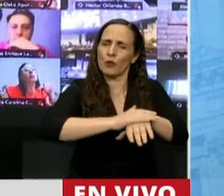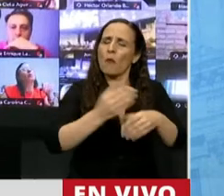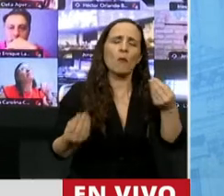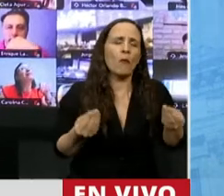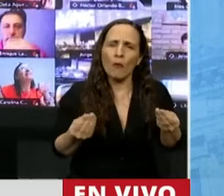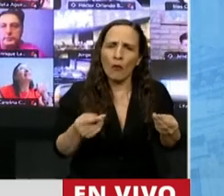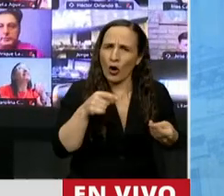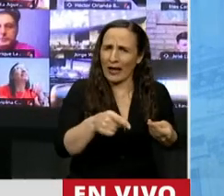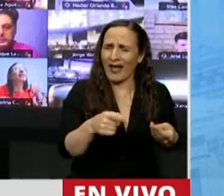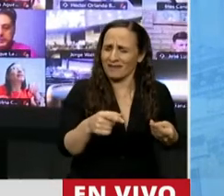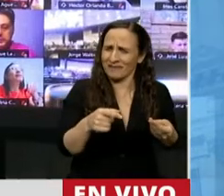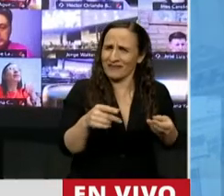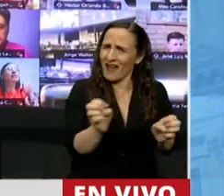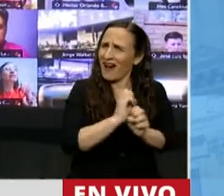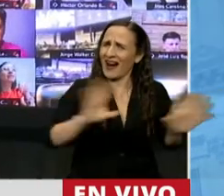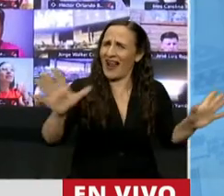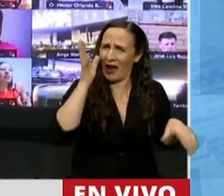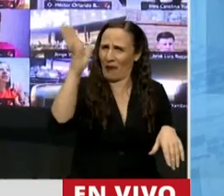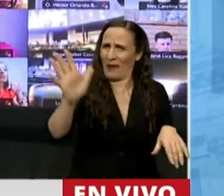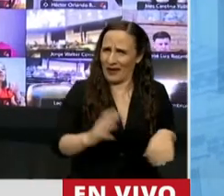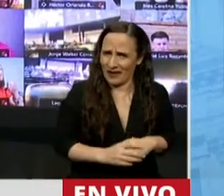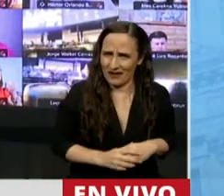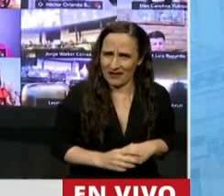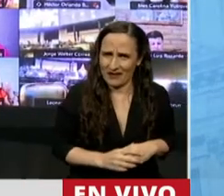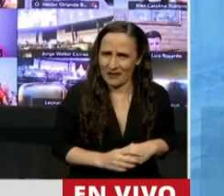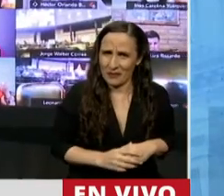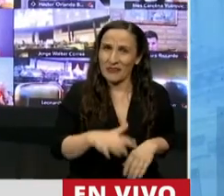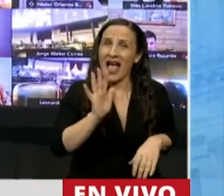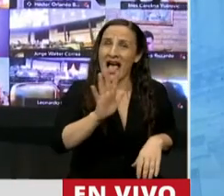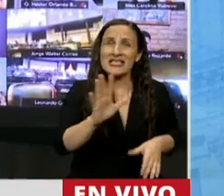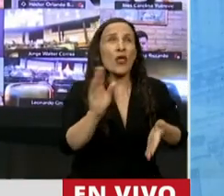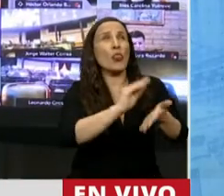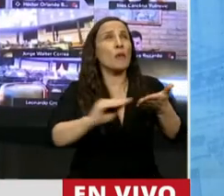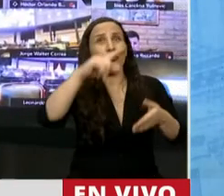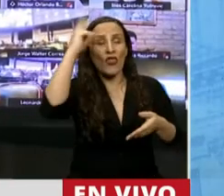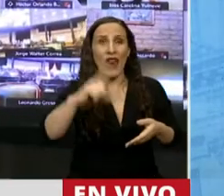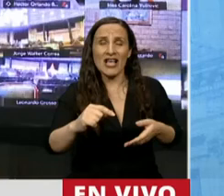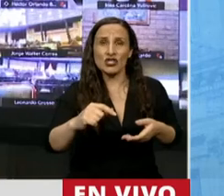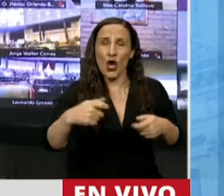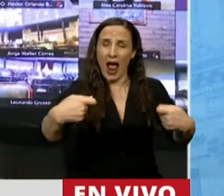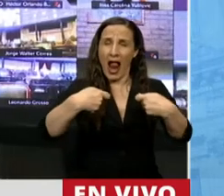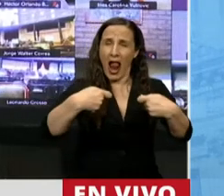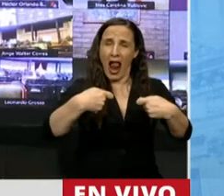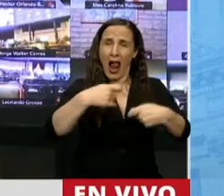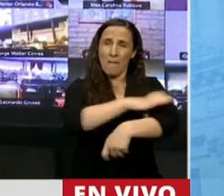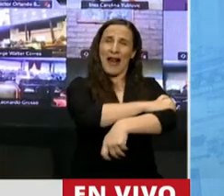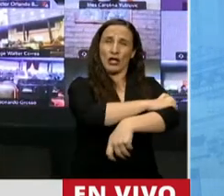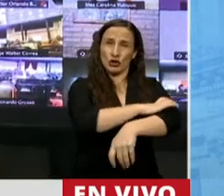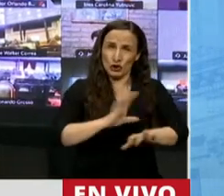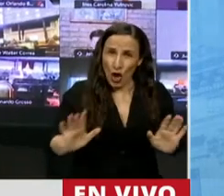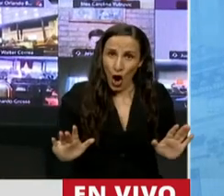parece extremadamente grave. Si esta es la presión que recibe un diputado nacional, imagínense las